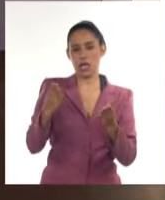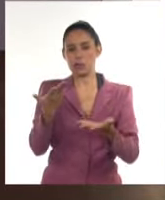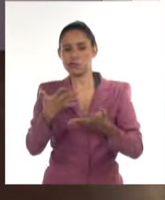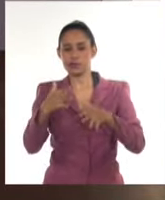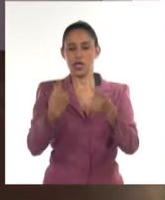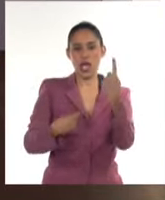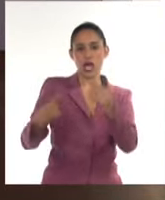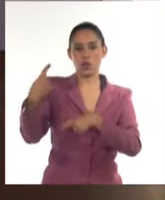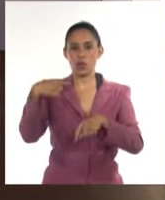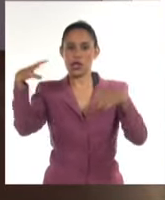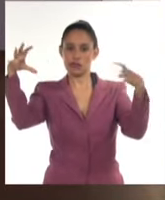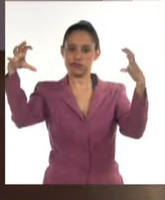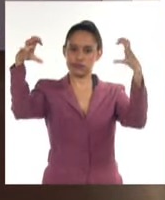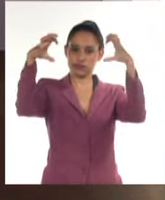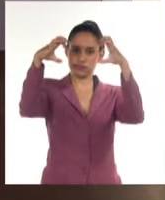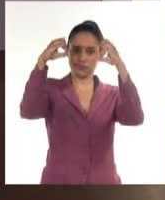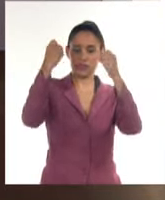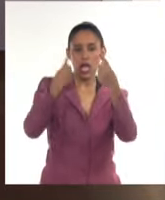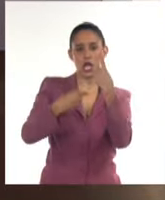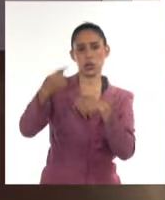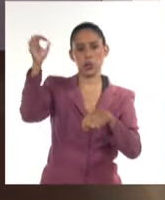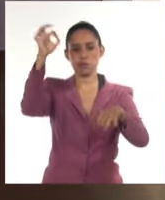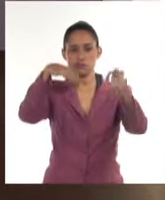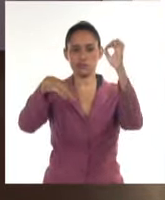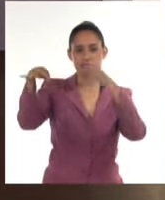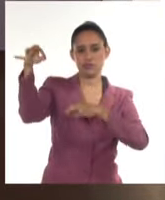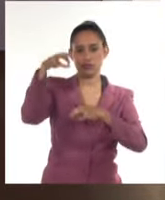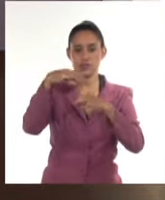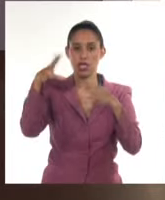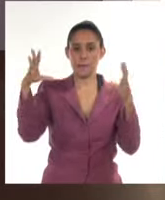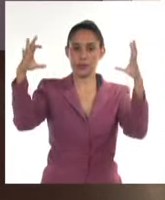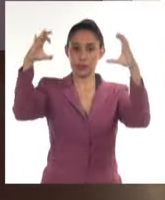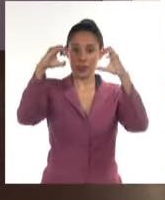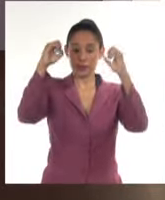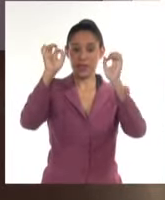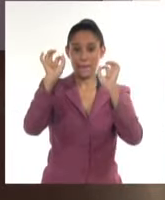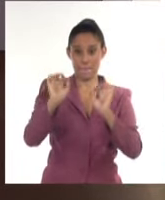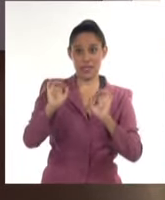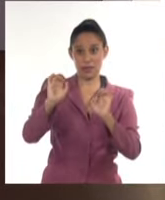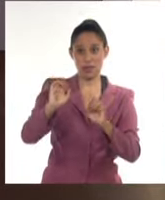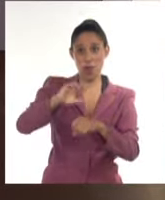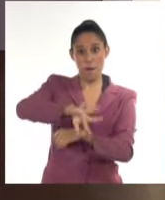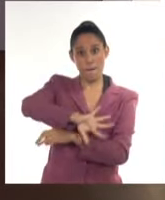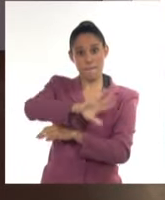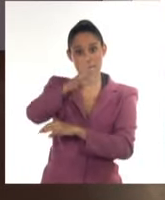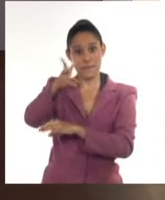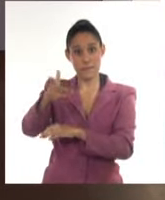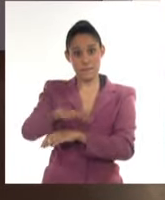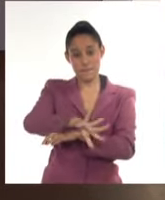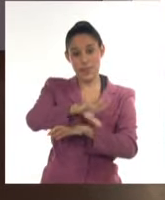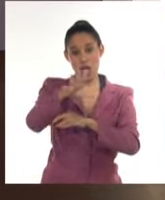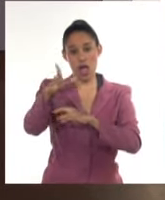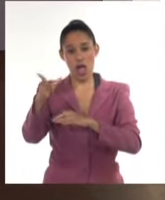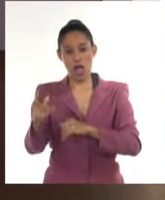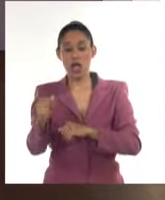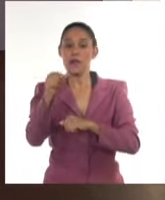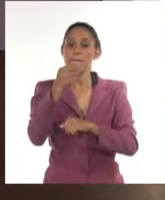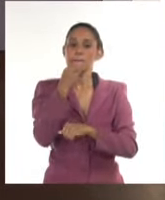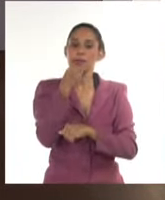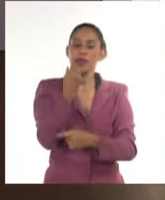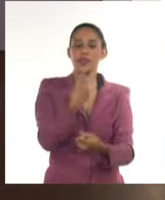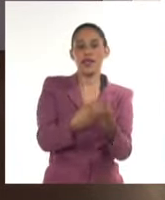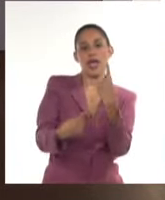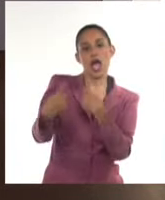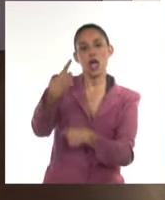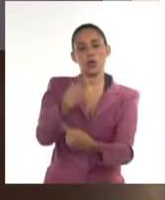nubes y sol. Algún chubasco ocasional por alguna nubosidad de esa baja que viene del mar sobre la tierra. Y puede dar lugar a